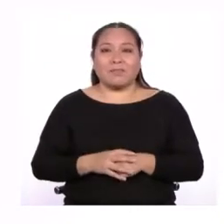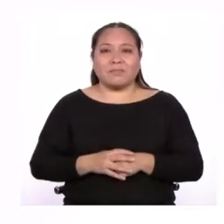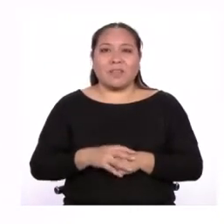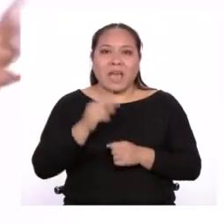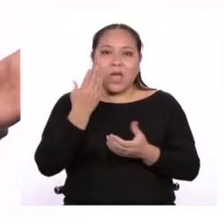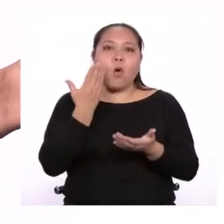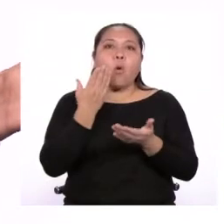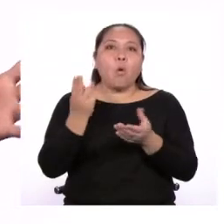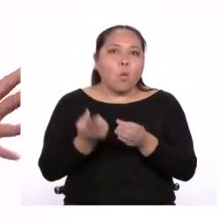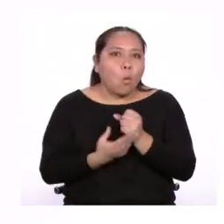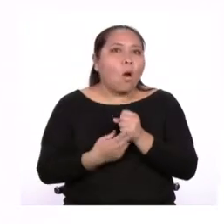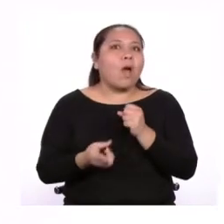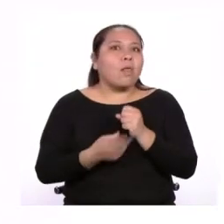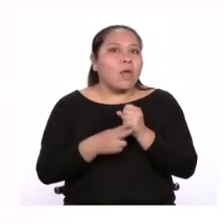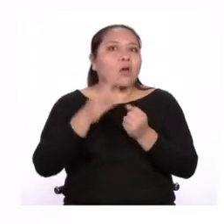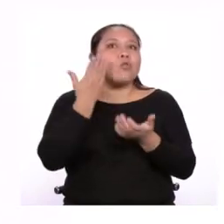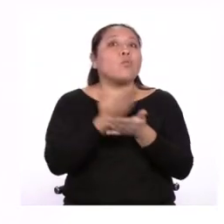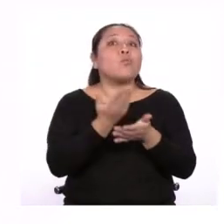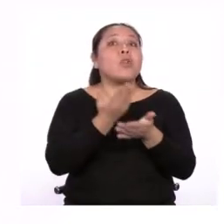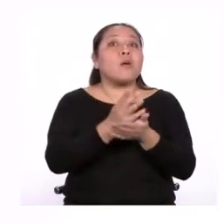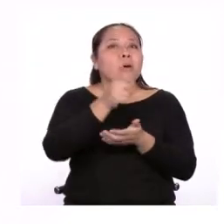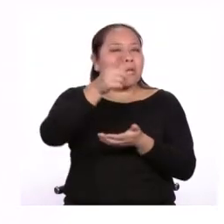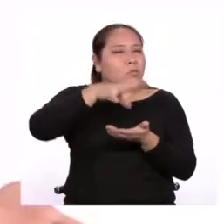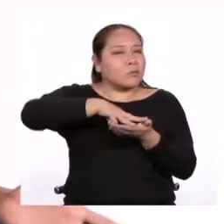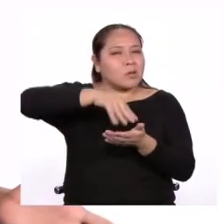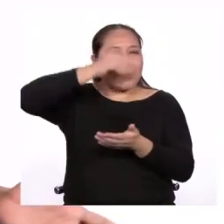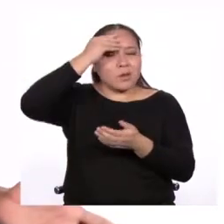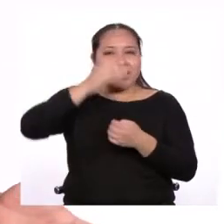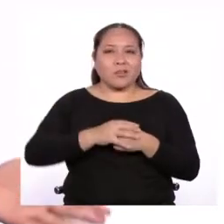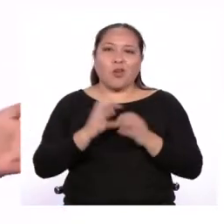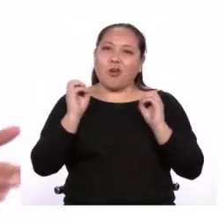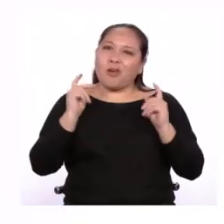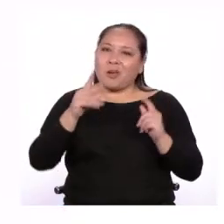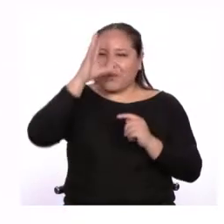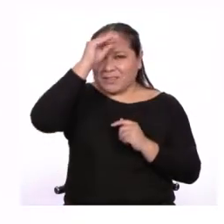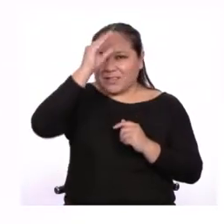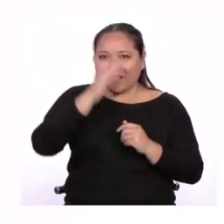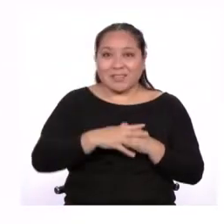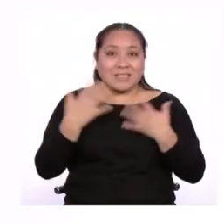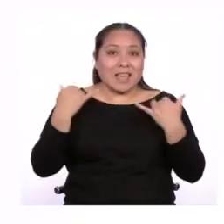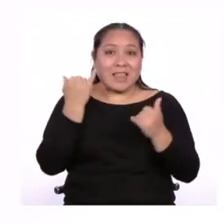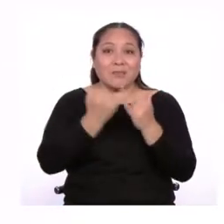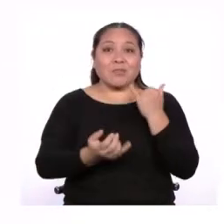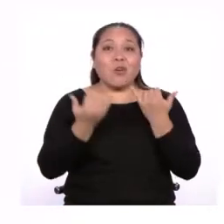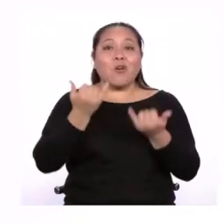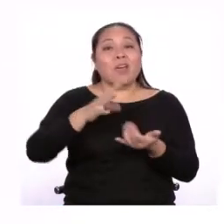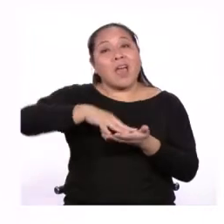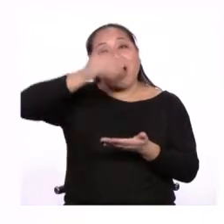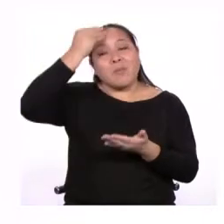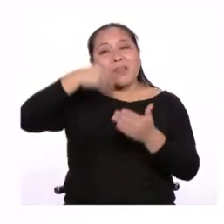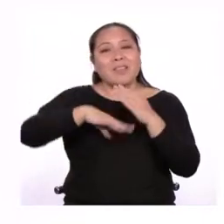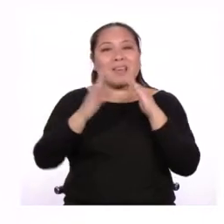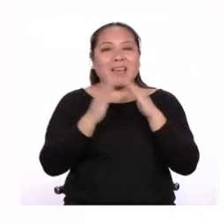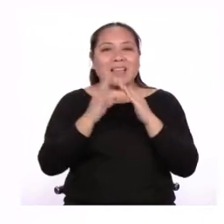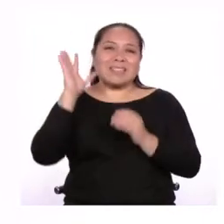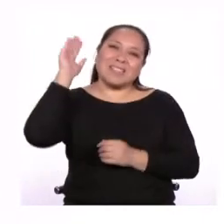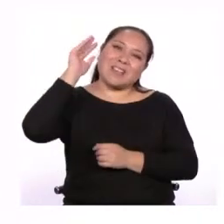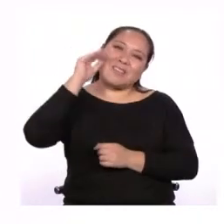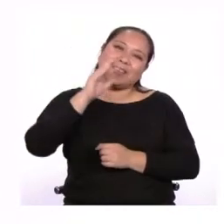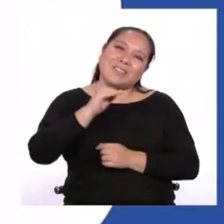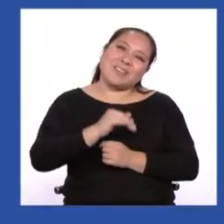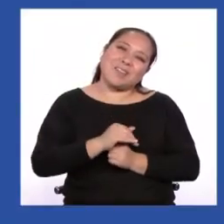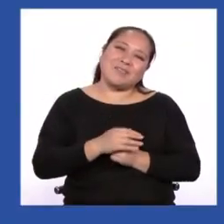archivadas todas las evidencias de sus aprendizajes. Bueno, chicas y chicos, esto ha sido todo por hoy en Aprende en Casa. ¡Nos vemos!